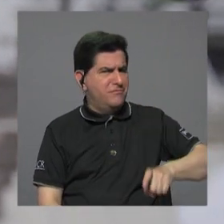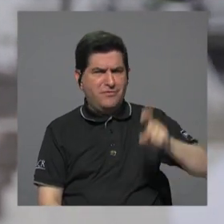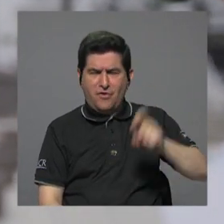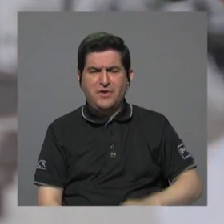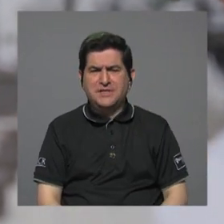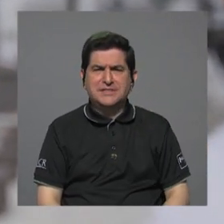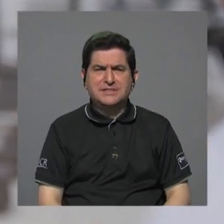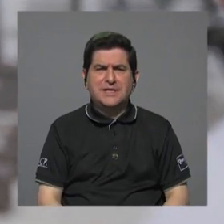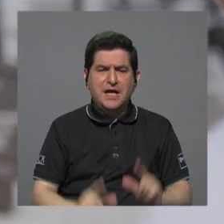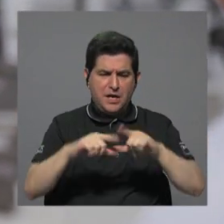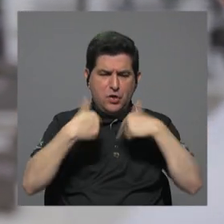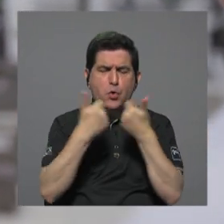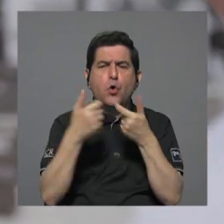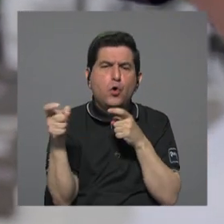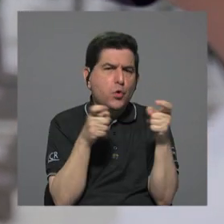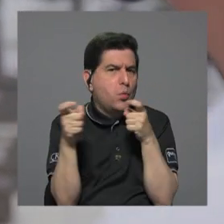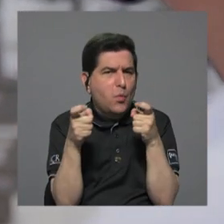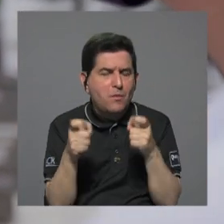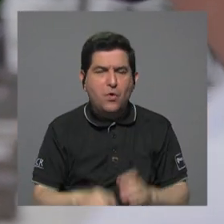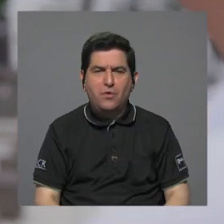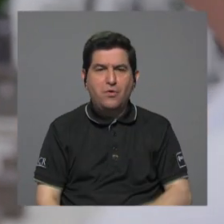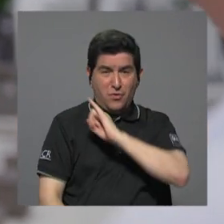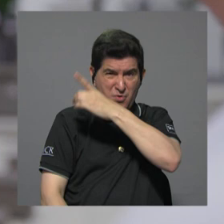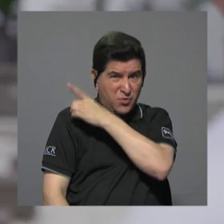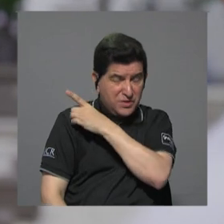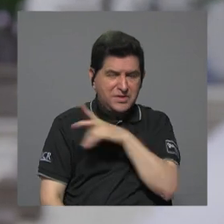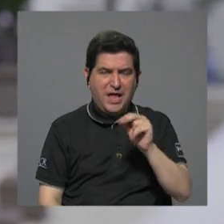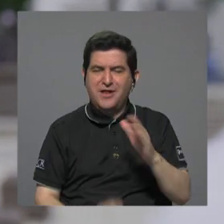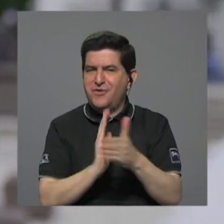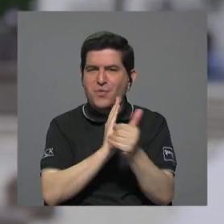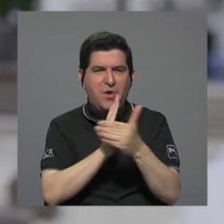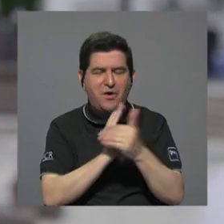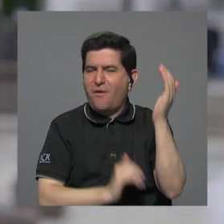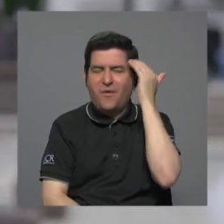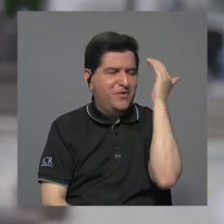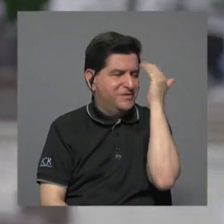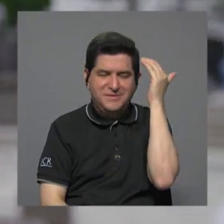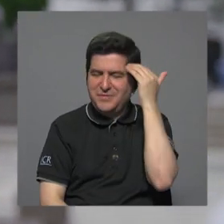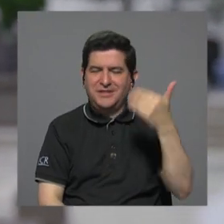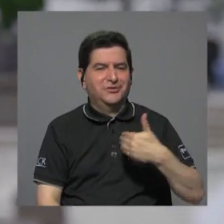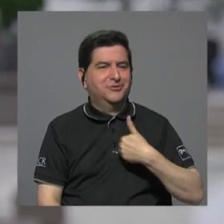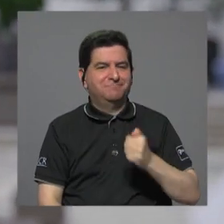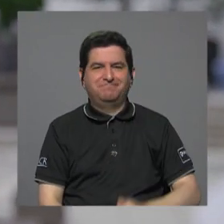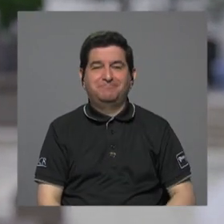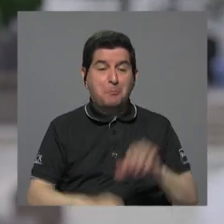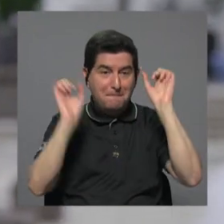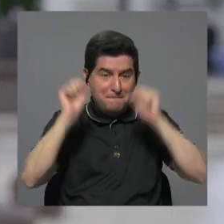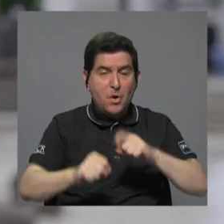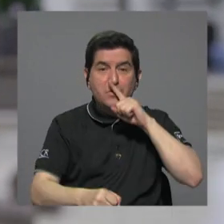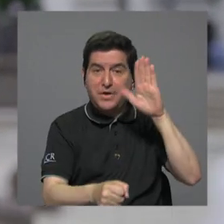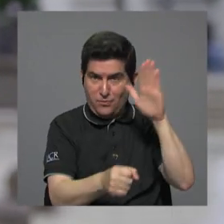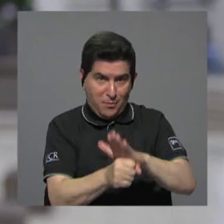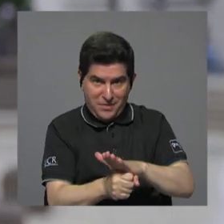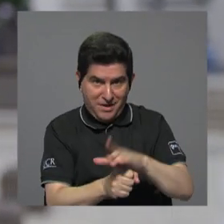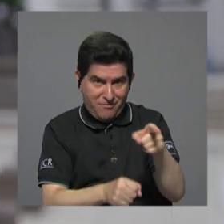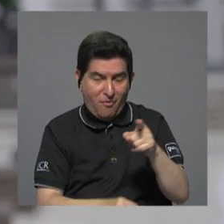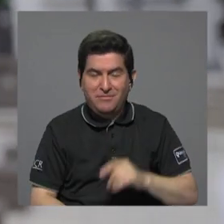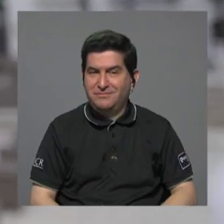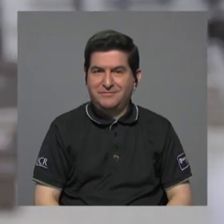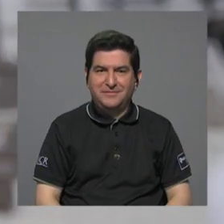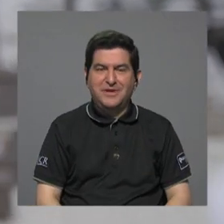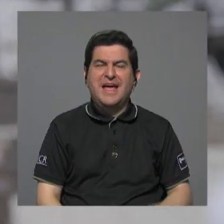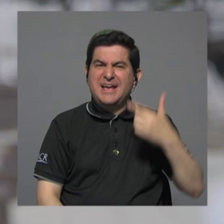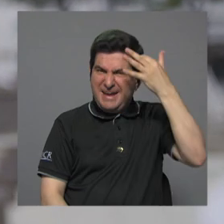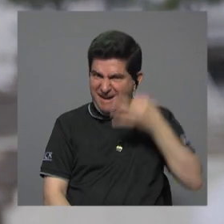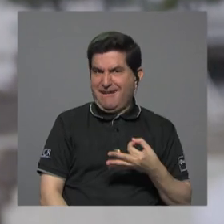la Junta Administrativa ellos no tienen ni la capacidad ni el conocimiento para llevar a cabo esto es